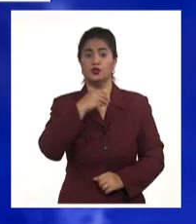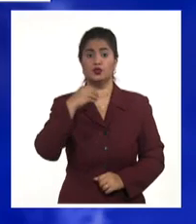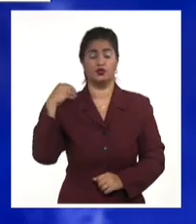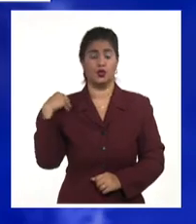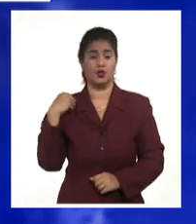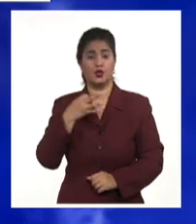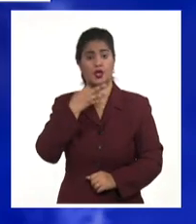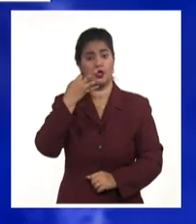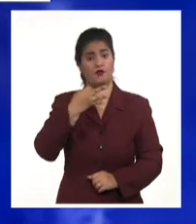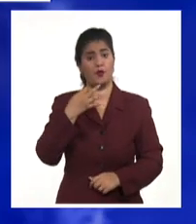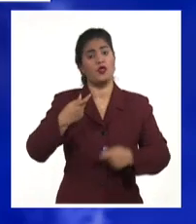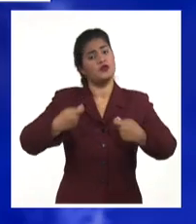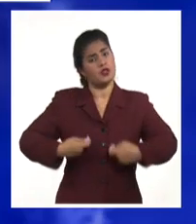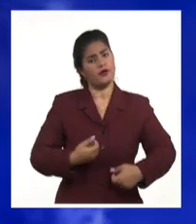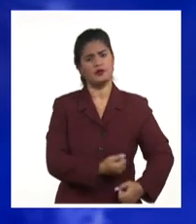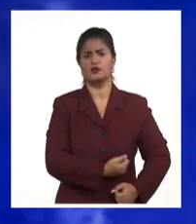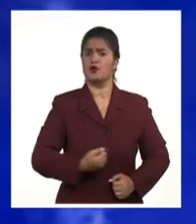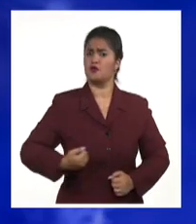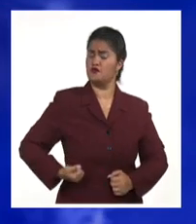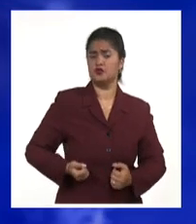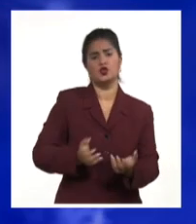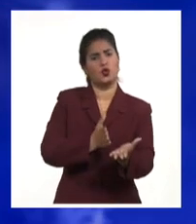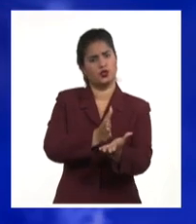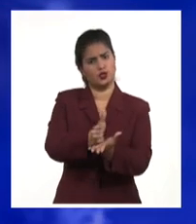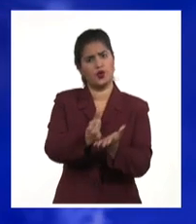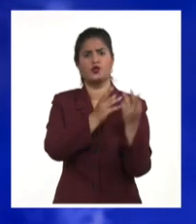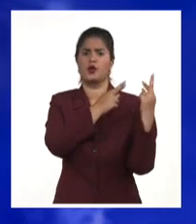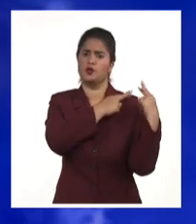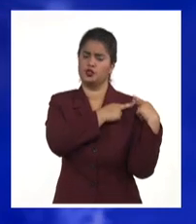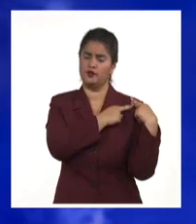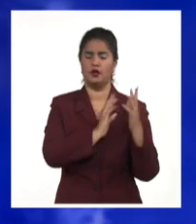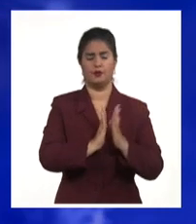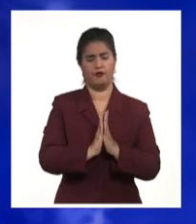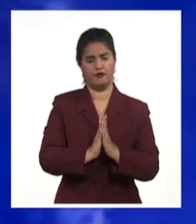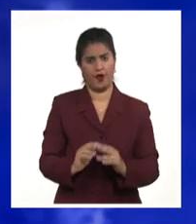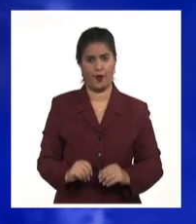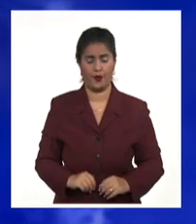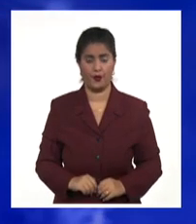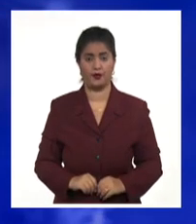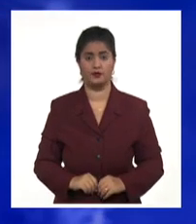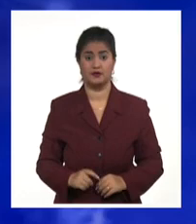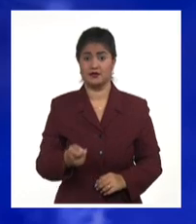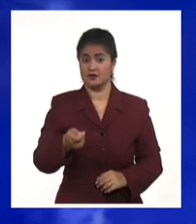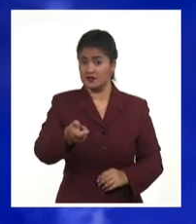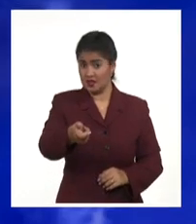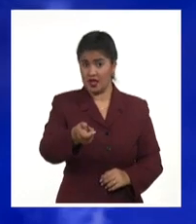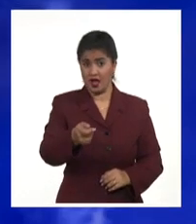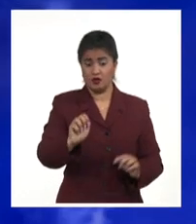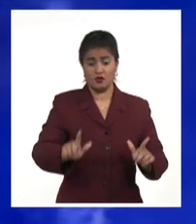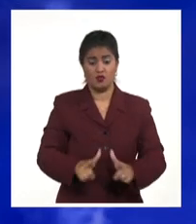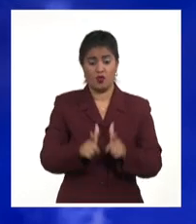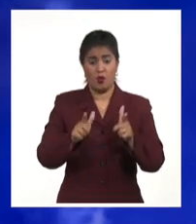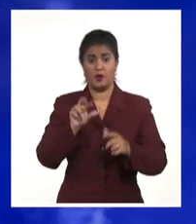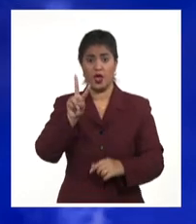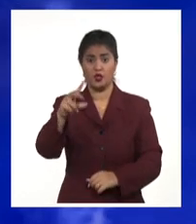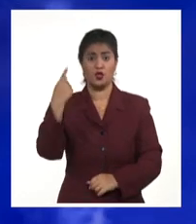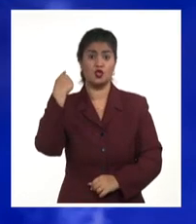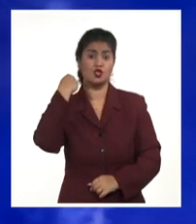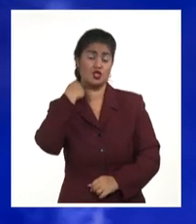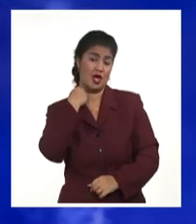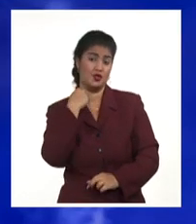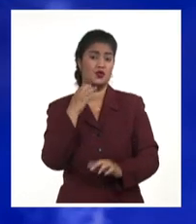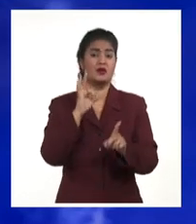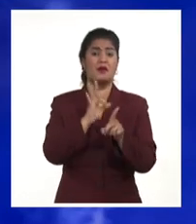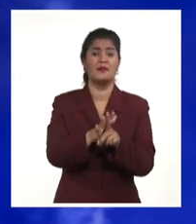lograr el control total sobre la enfermedad. Cuatro días nos separan para los dos años de los primeros